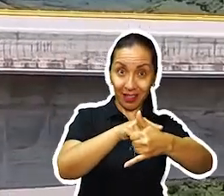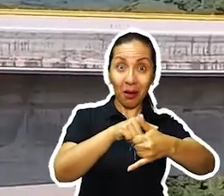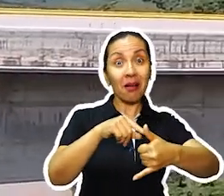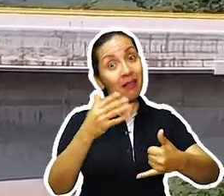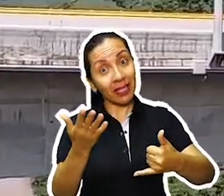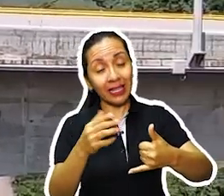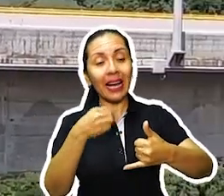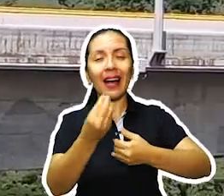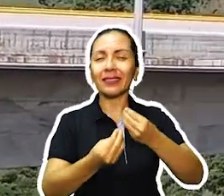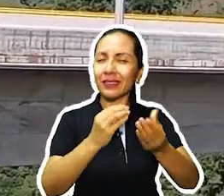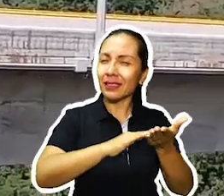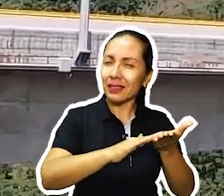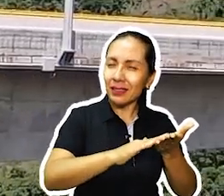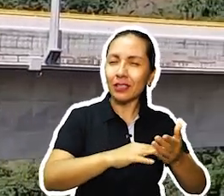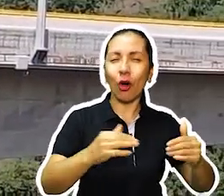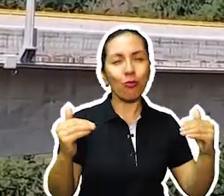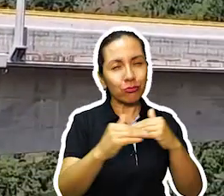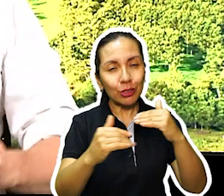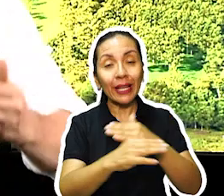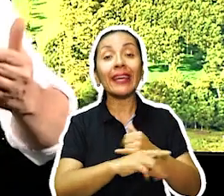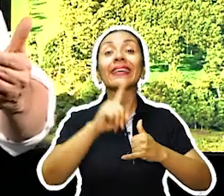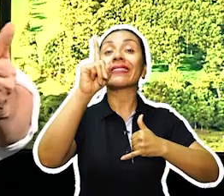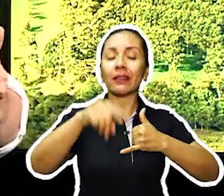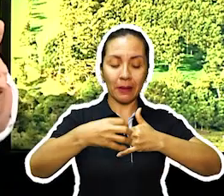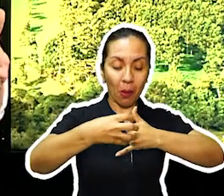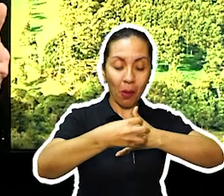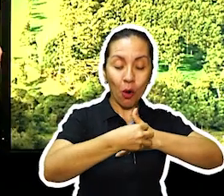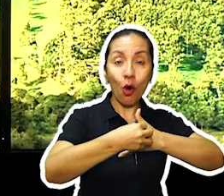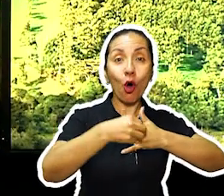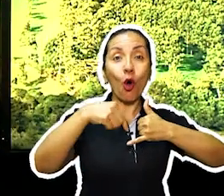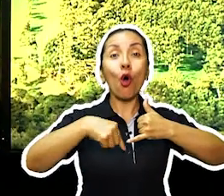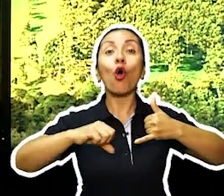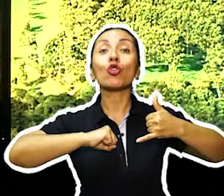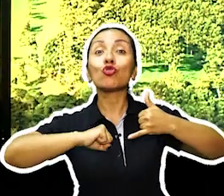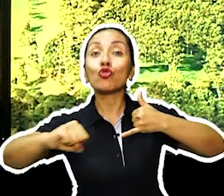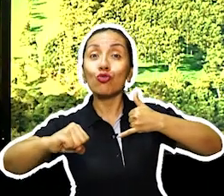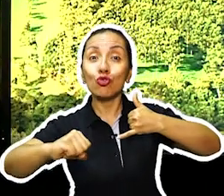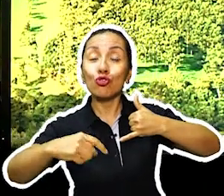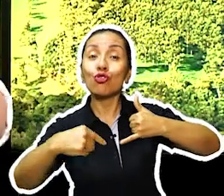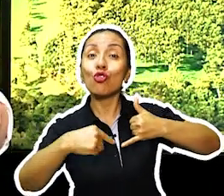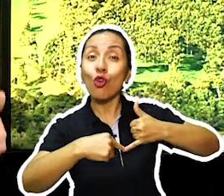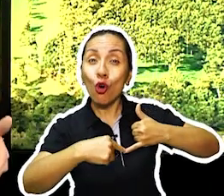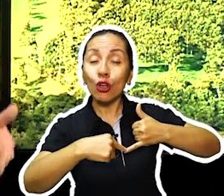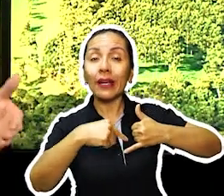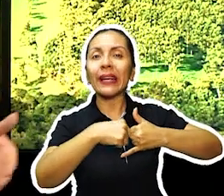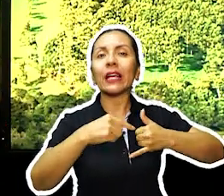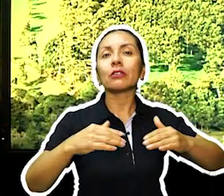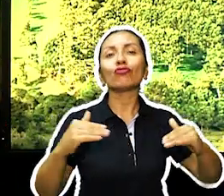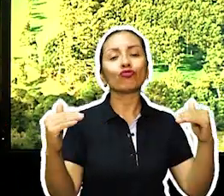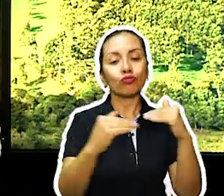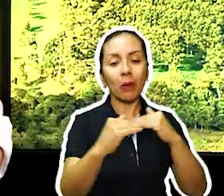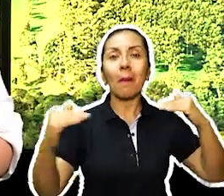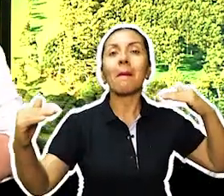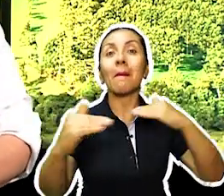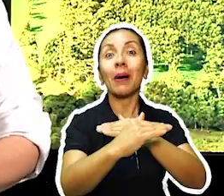vial de desarrollo en las vías del Caribe colombiano, y la conexión de todo el centro de Colombia con el sur hasta